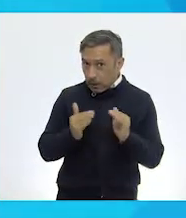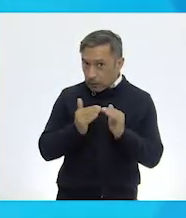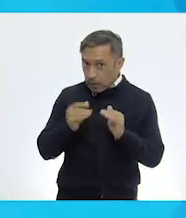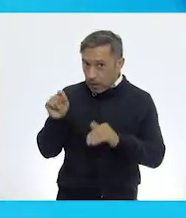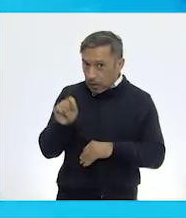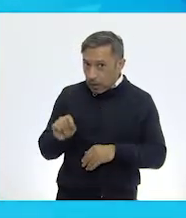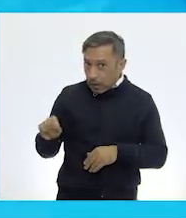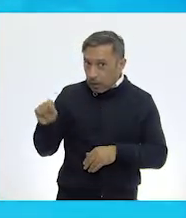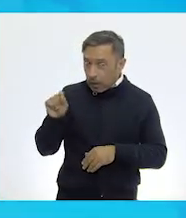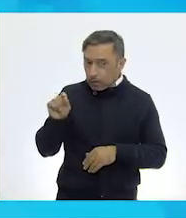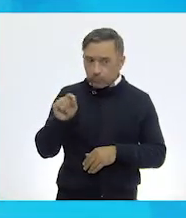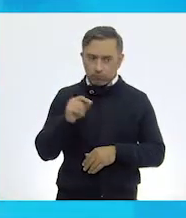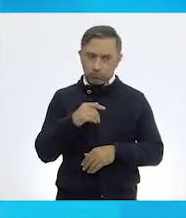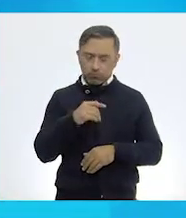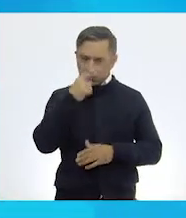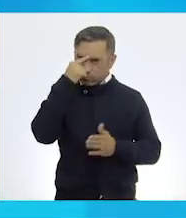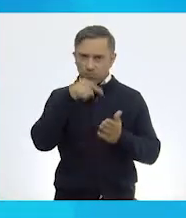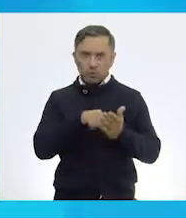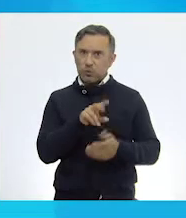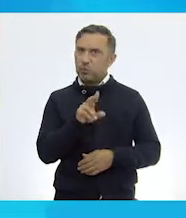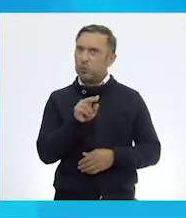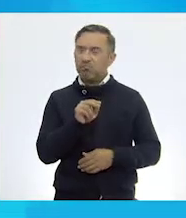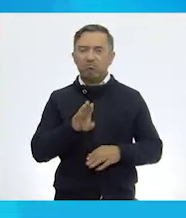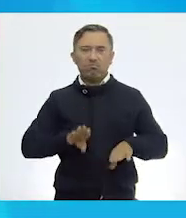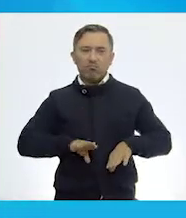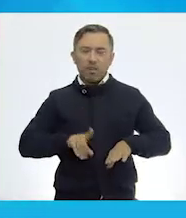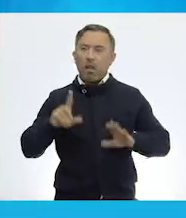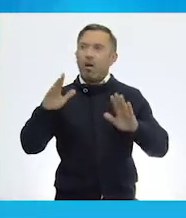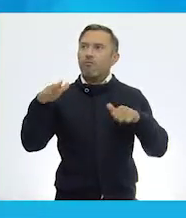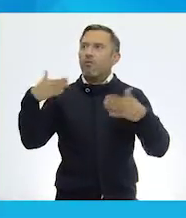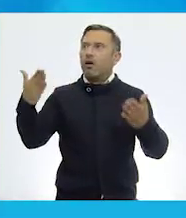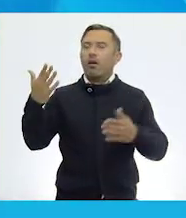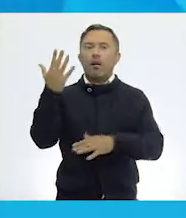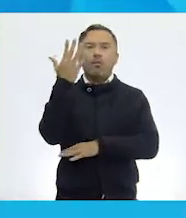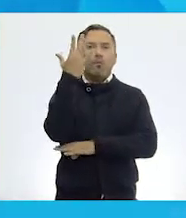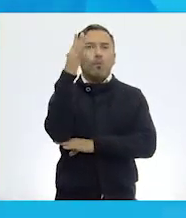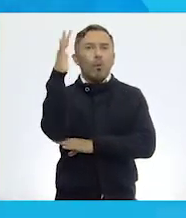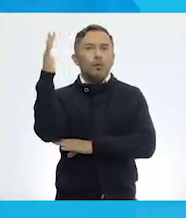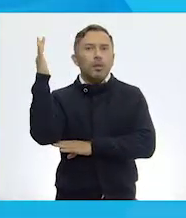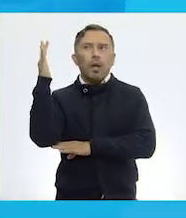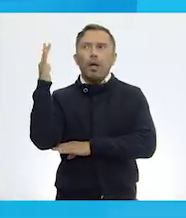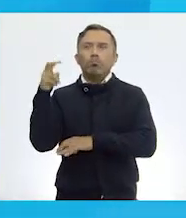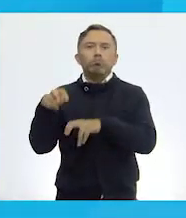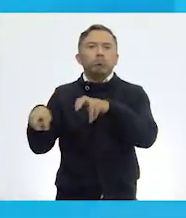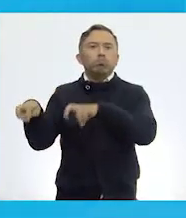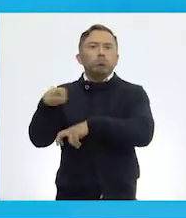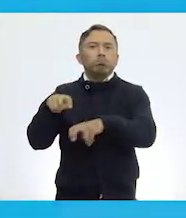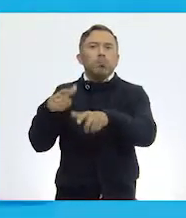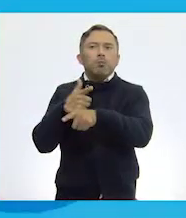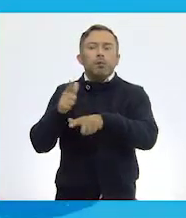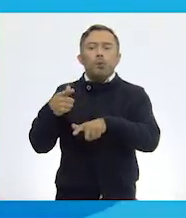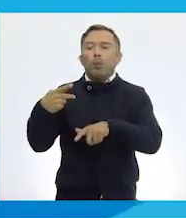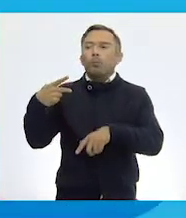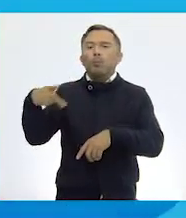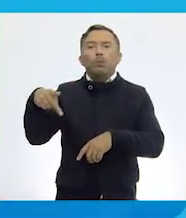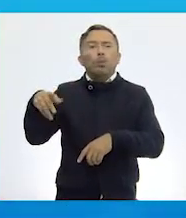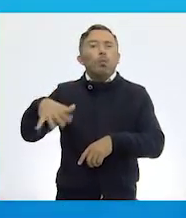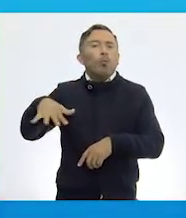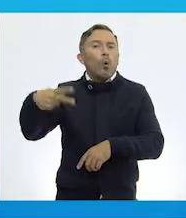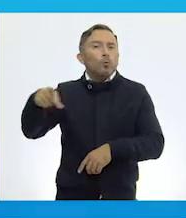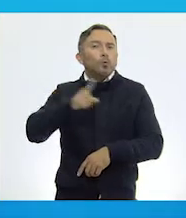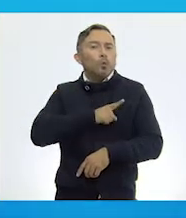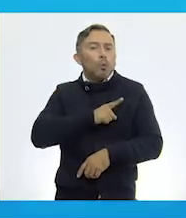Creo que no, porque los osos necesitan vivir en el bosque, necesitan conseguir su propio alimento, son muy